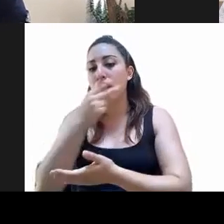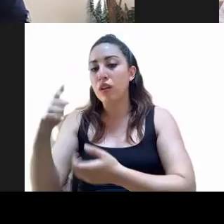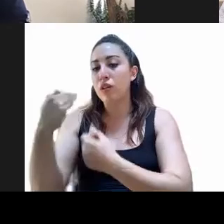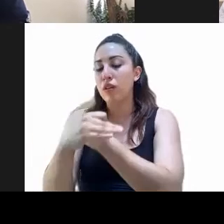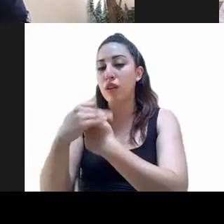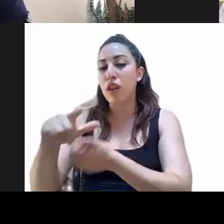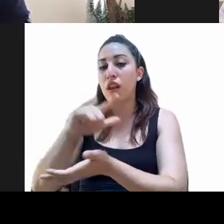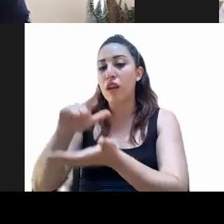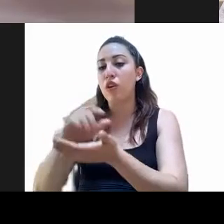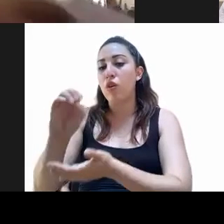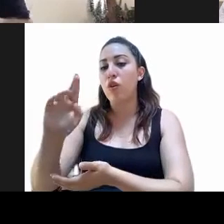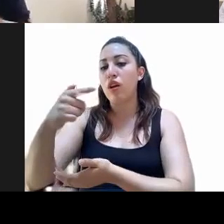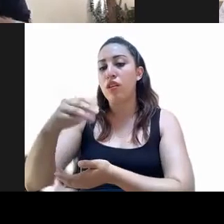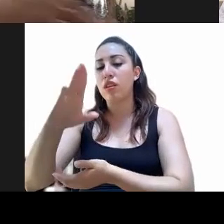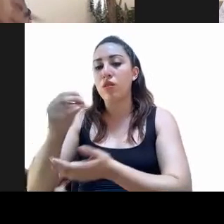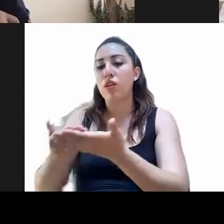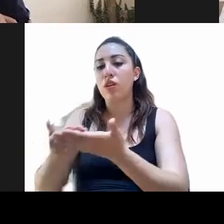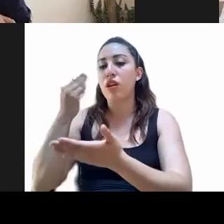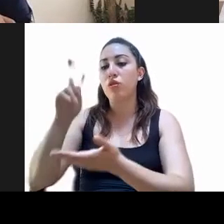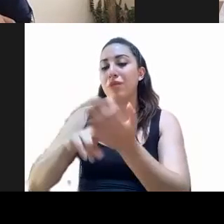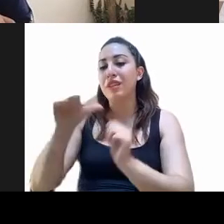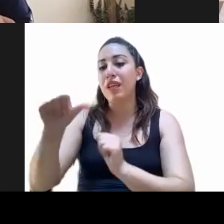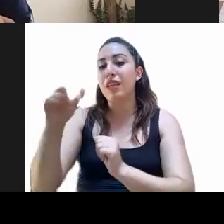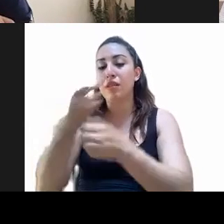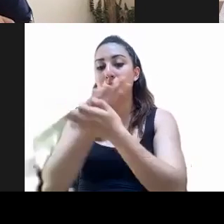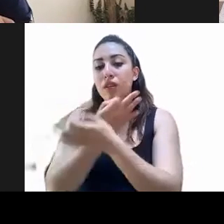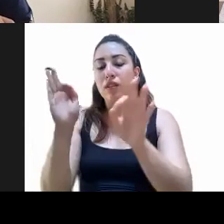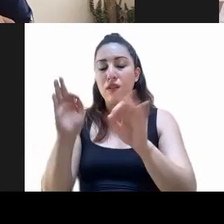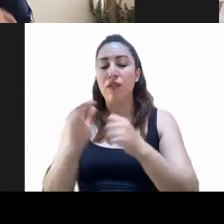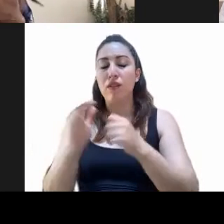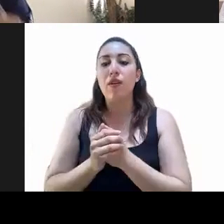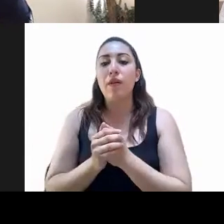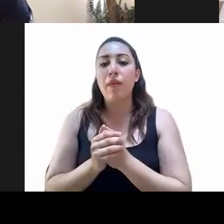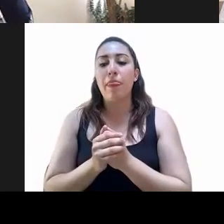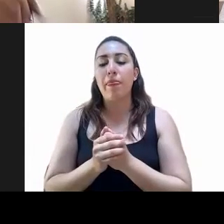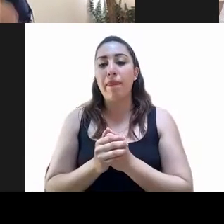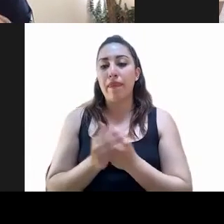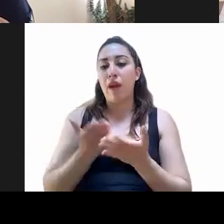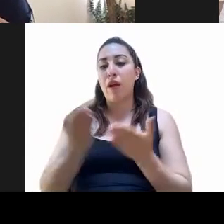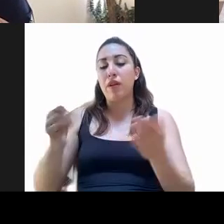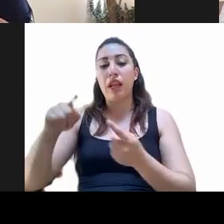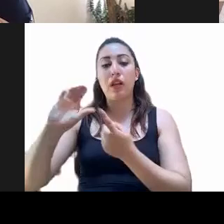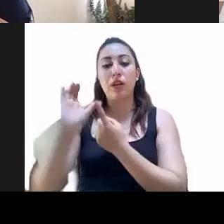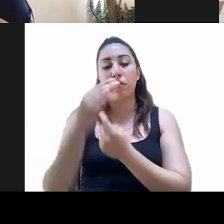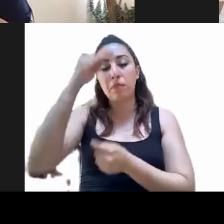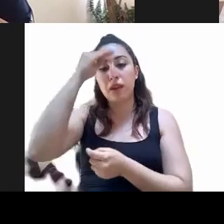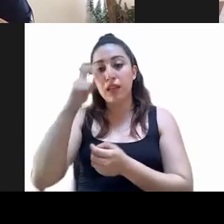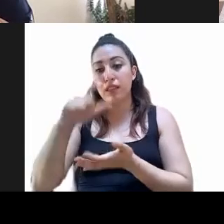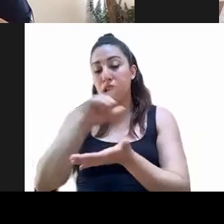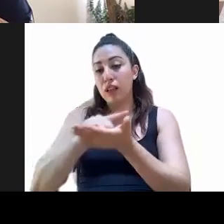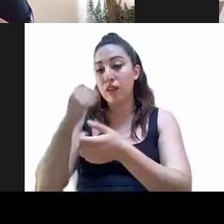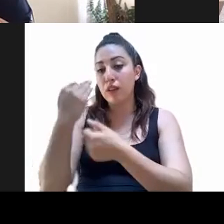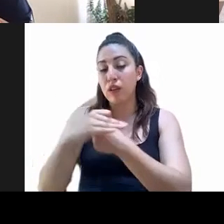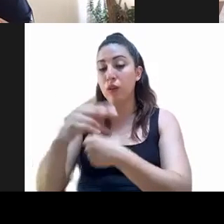diciembre de 2016, que en razón de lo anterior es que a juicio de esta dictaminadora resulta fundamental que la normatividad que rige funcionamiento del sistema de